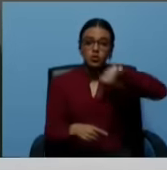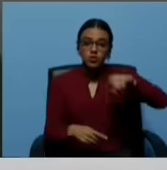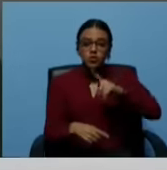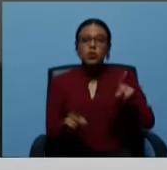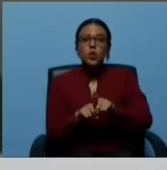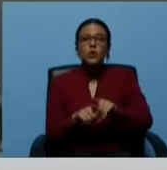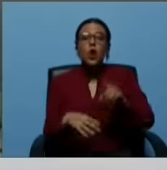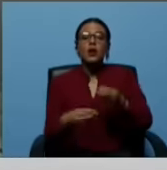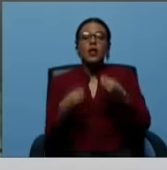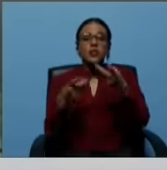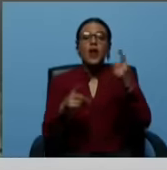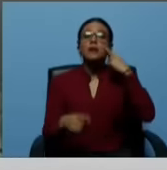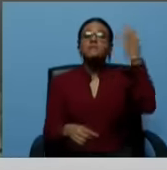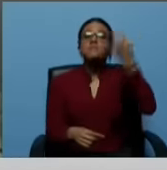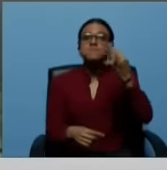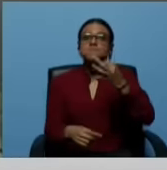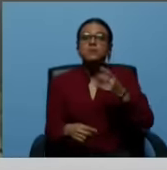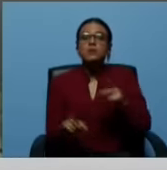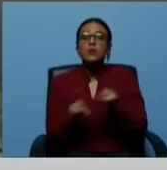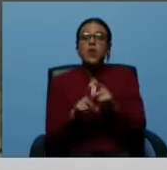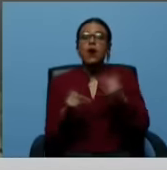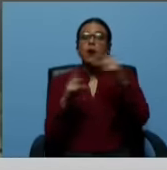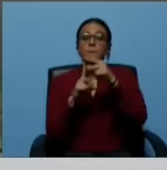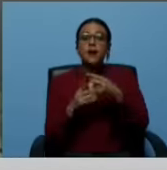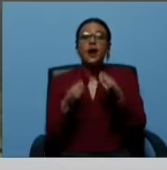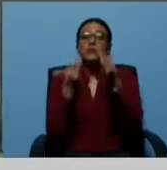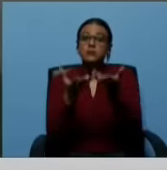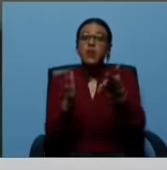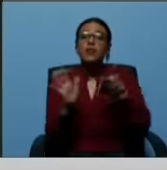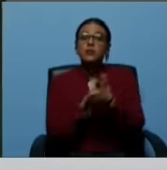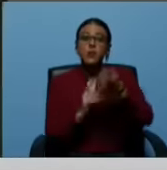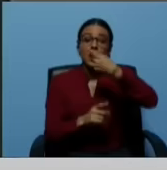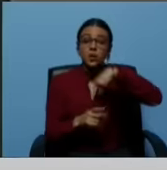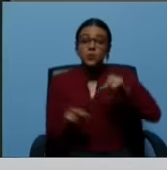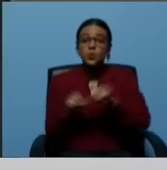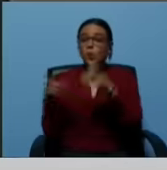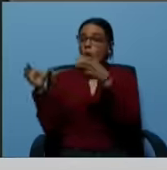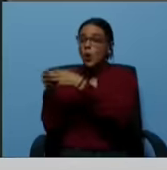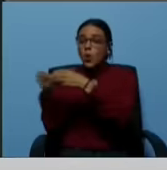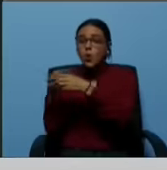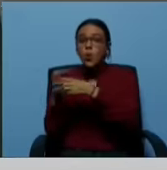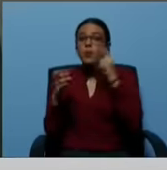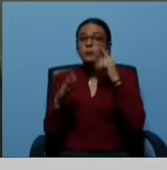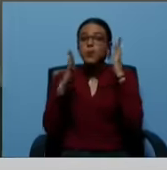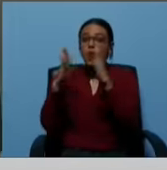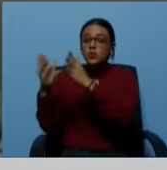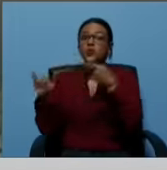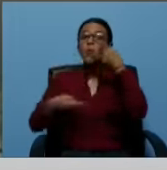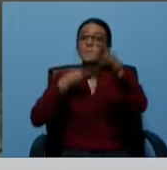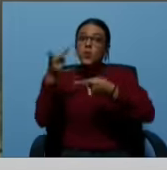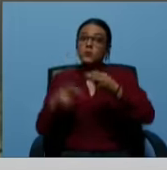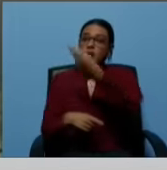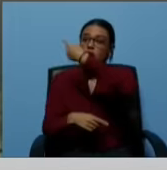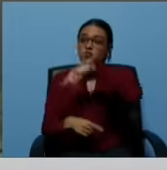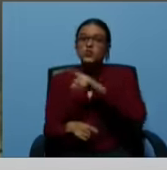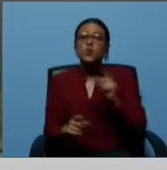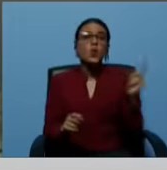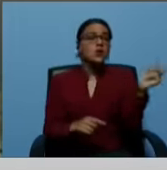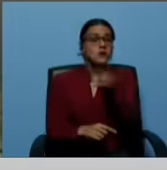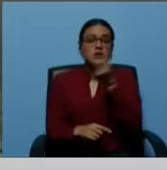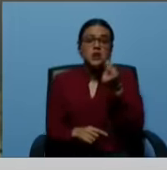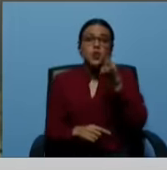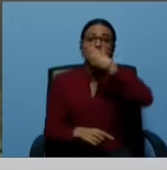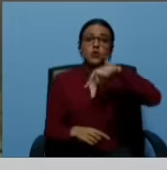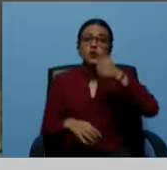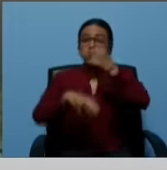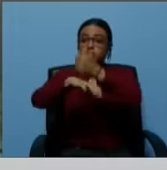constancia verbal de que nuestra organización política ni ninguna otra organización política y candidato por